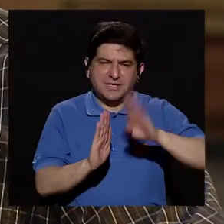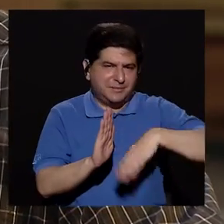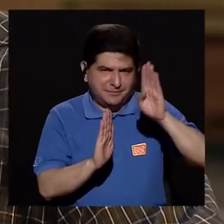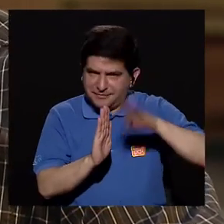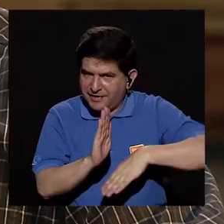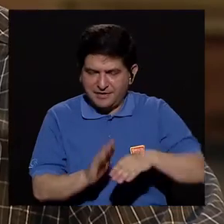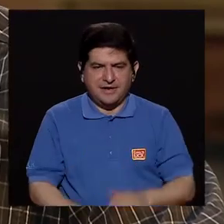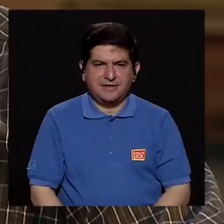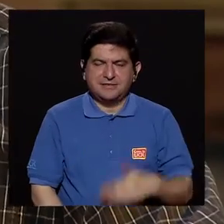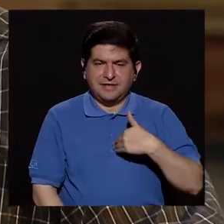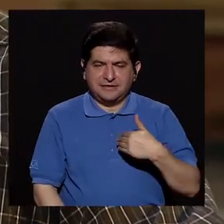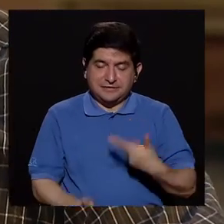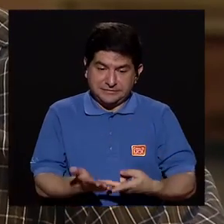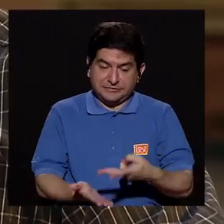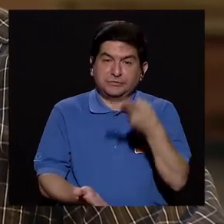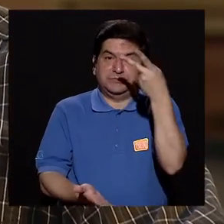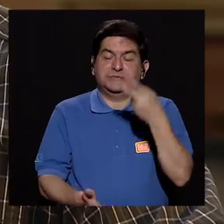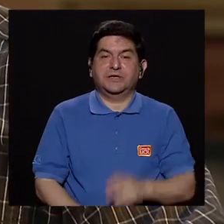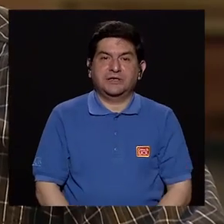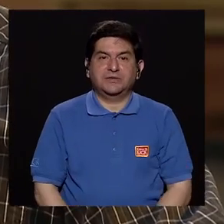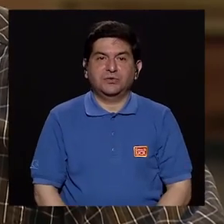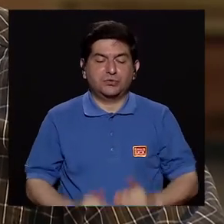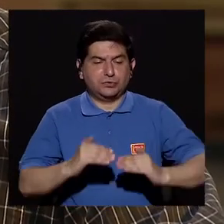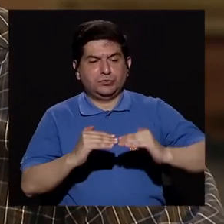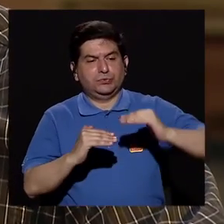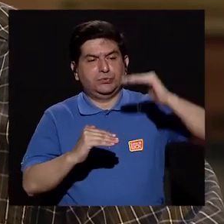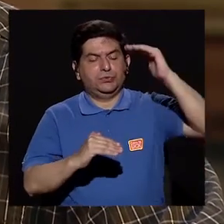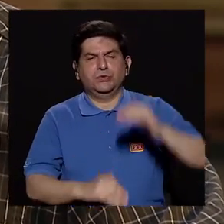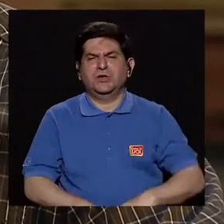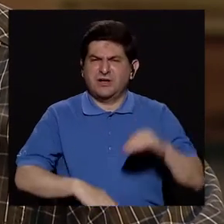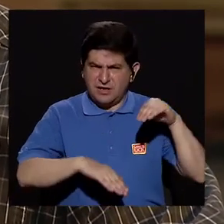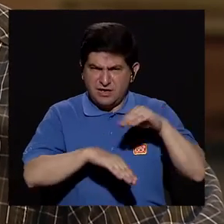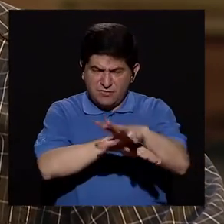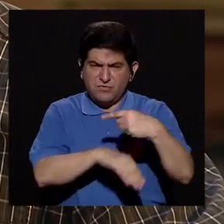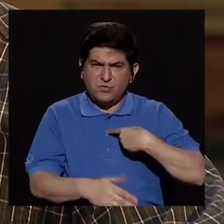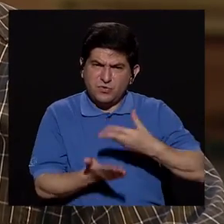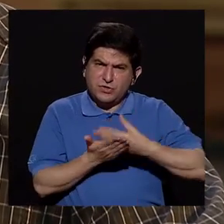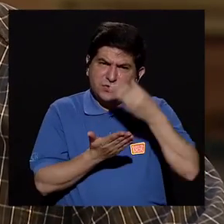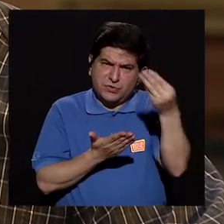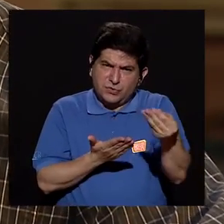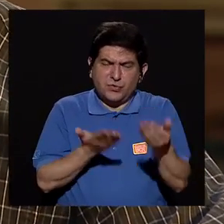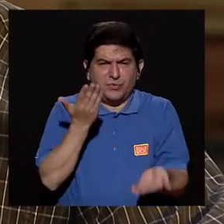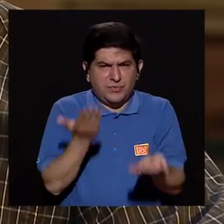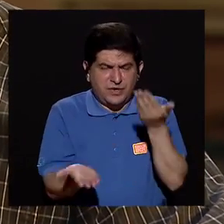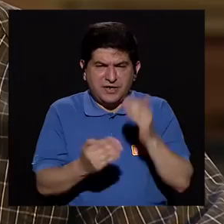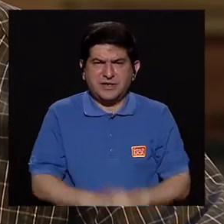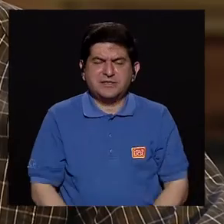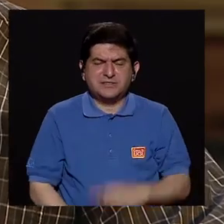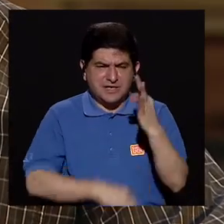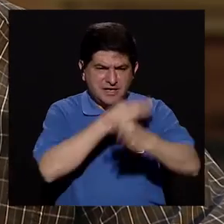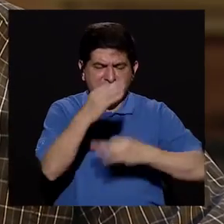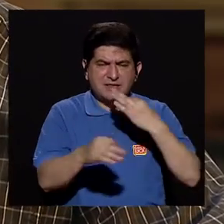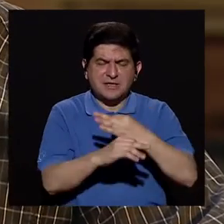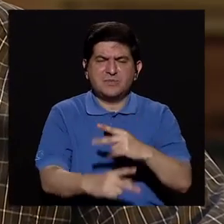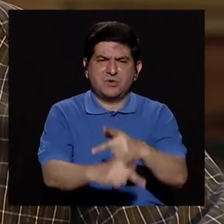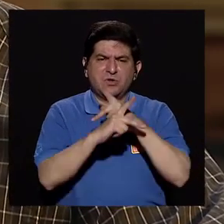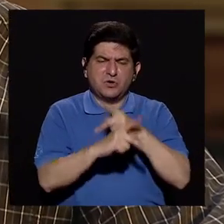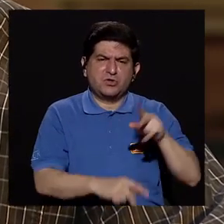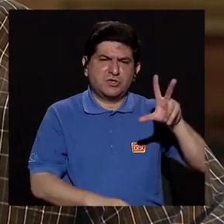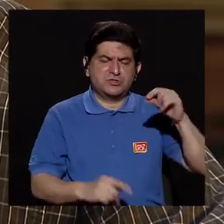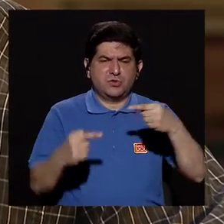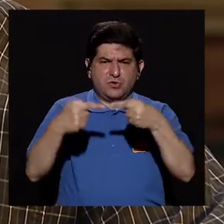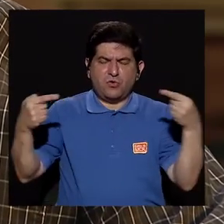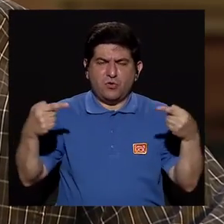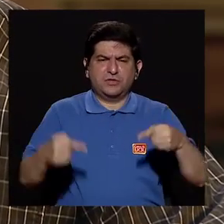tan barato, ¿verdad?, tiene un costo realmente elevado. ¿Influye el que yo compre un factor de protección 30